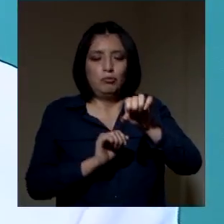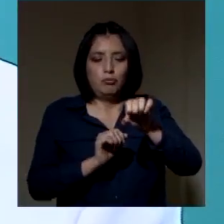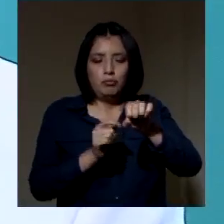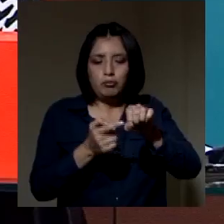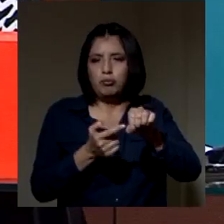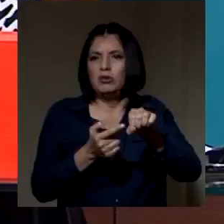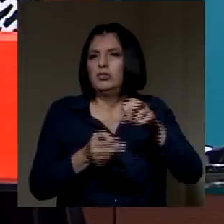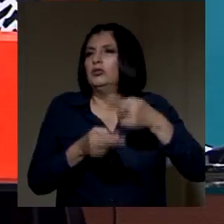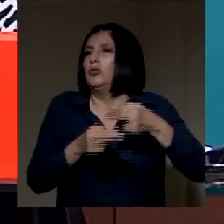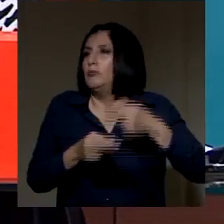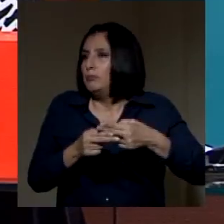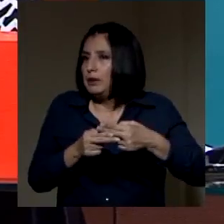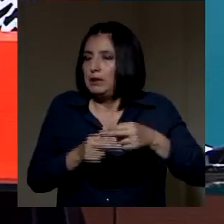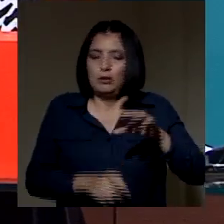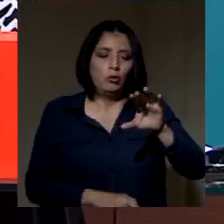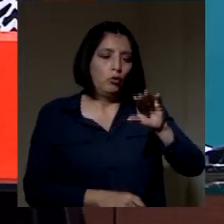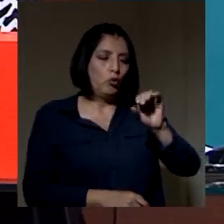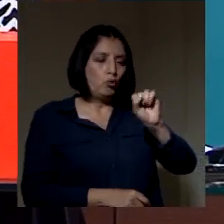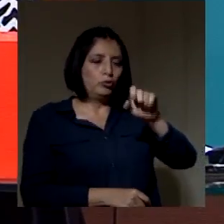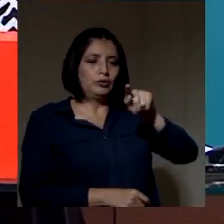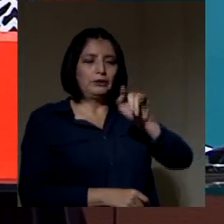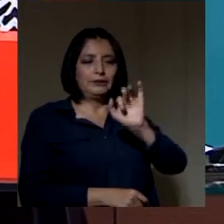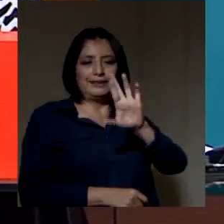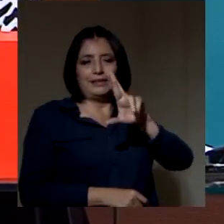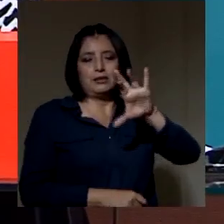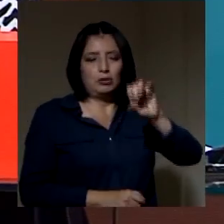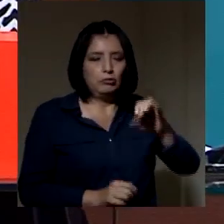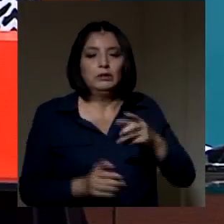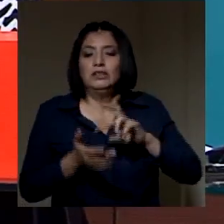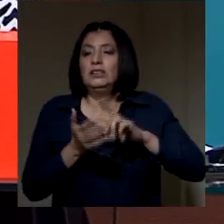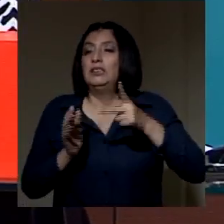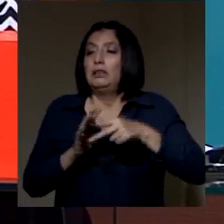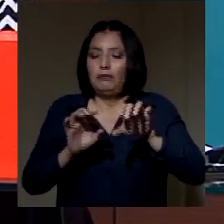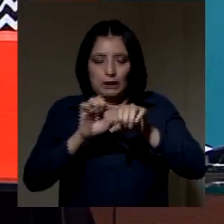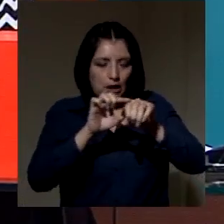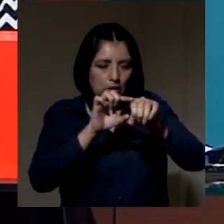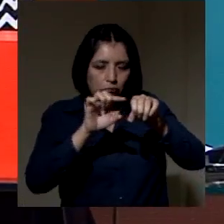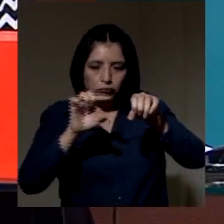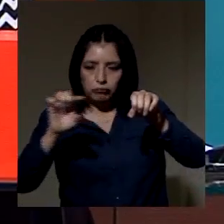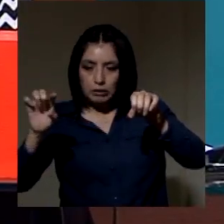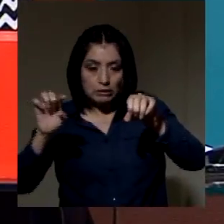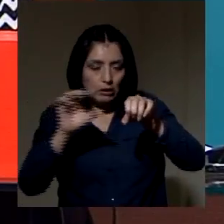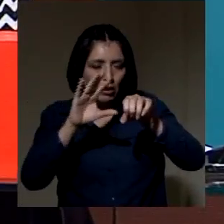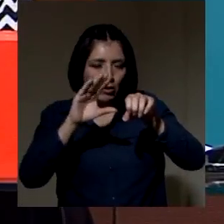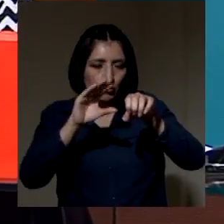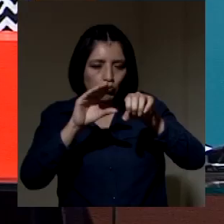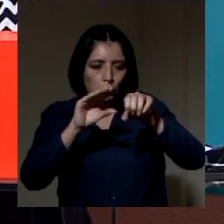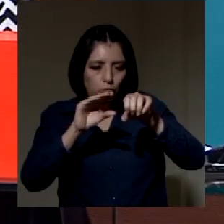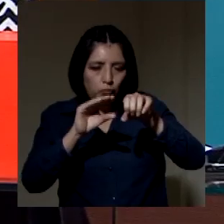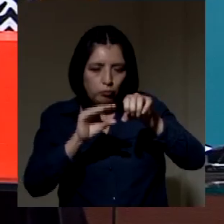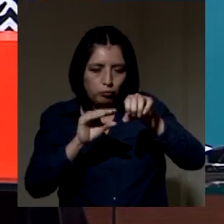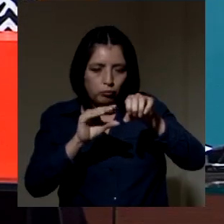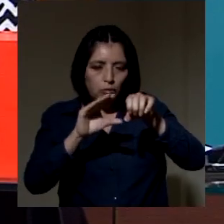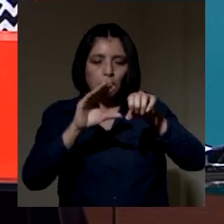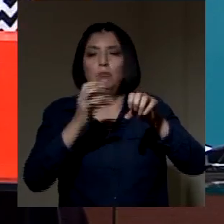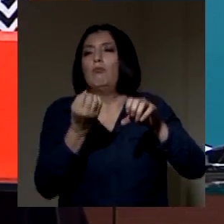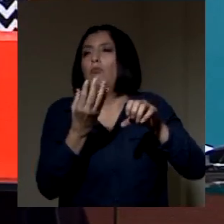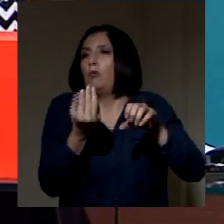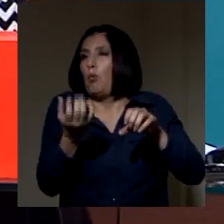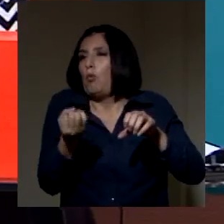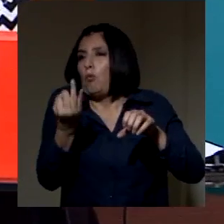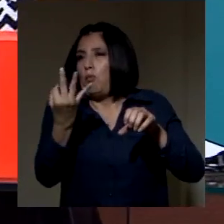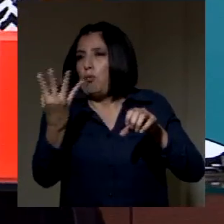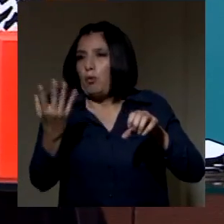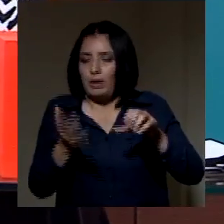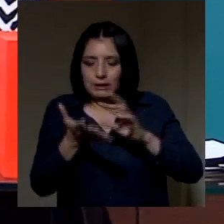vasoconstricción. O sea, la luz de estas mangueritas se achican para regular la cantidad de sangre que